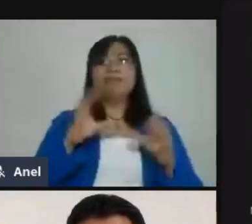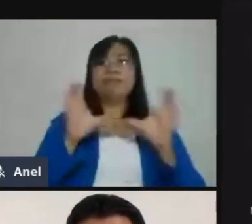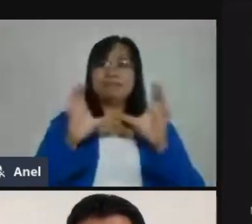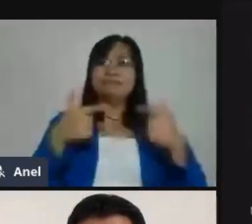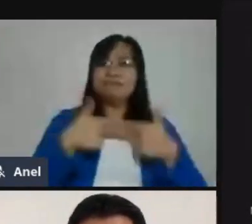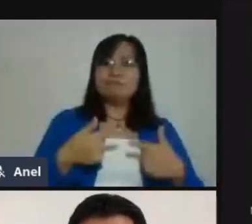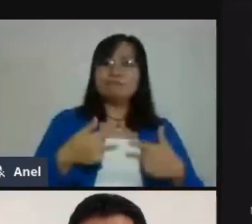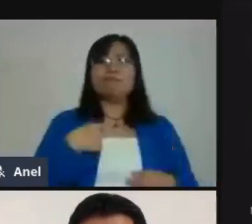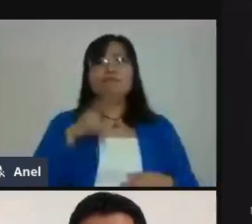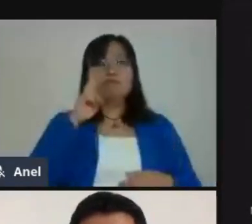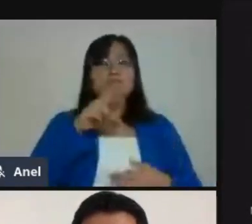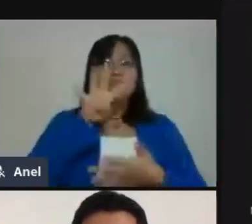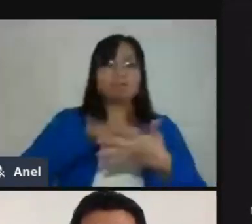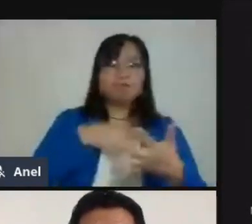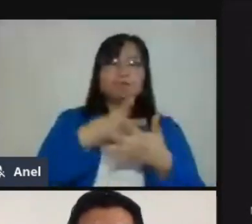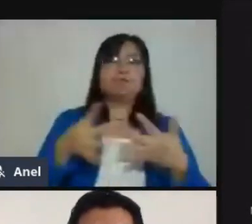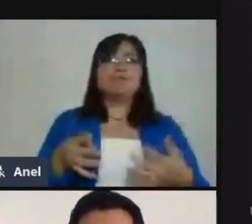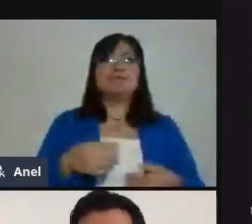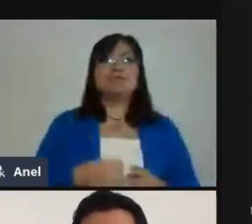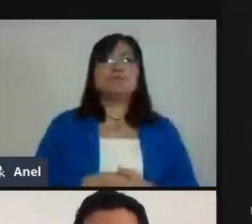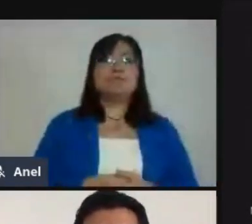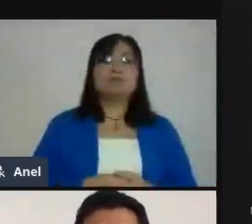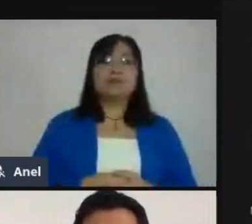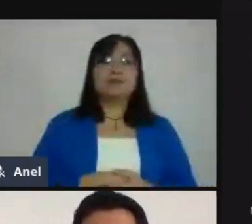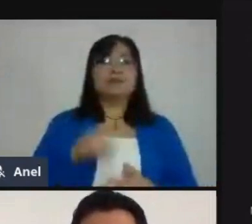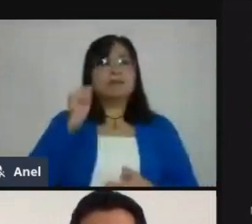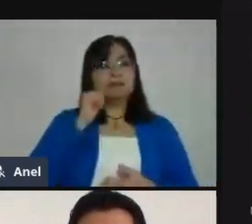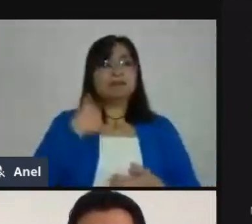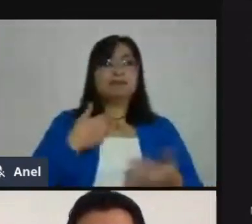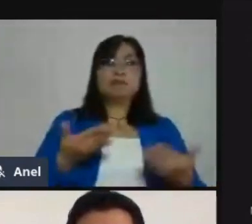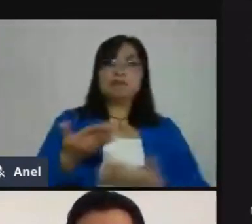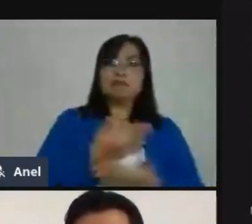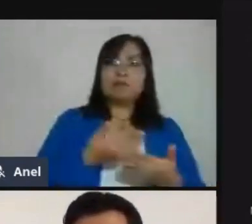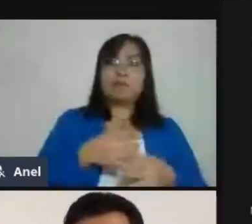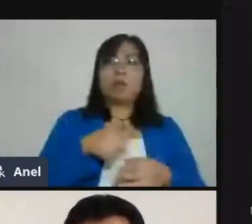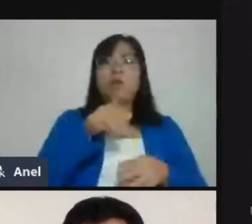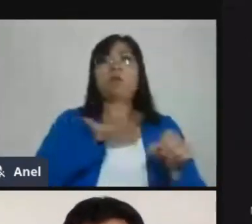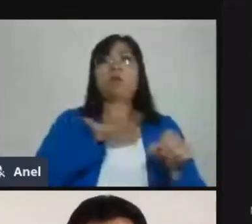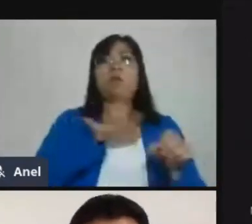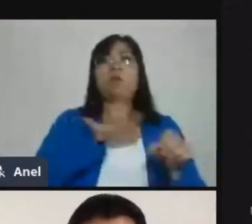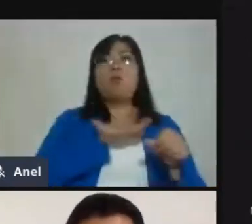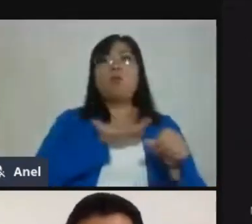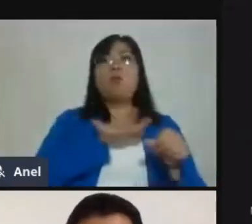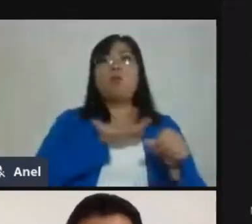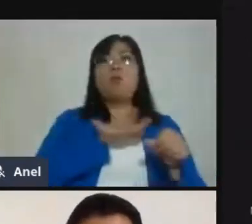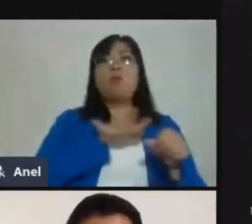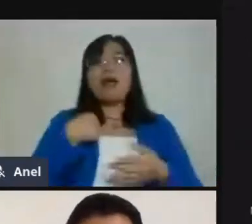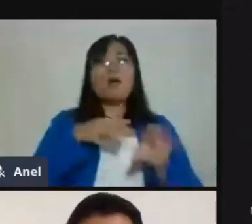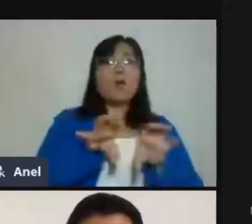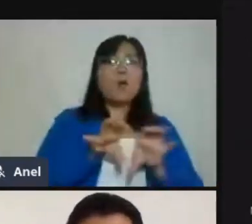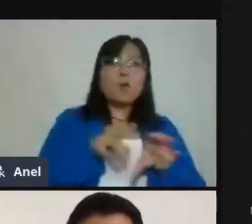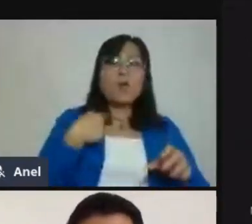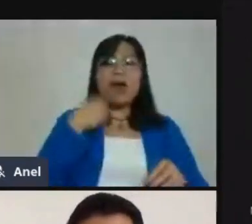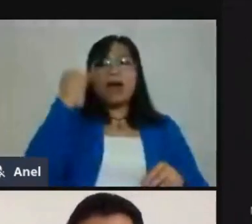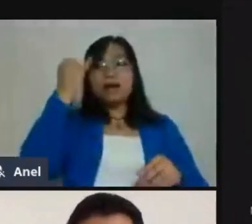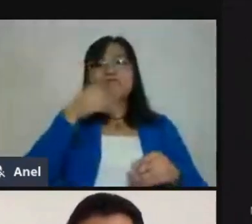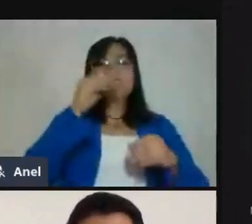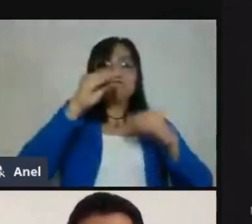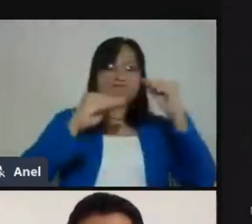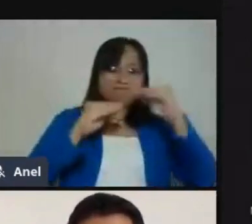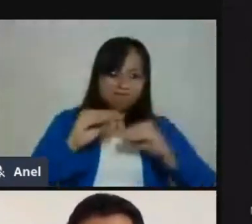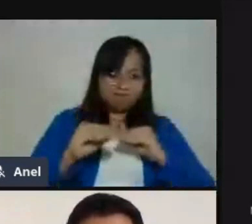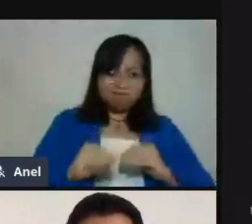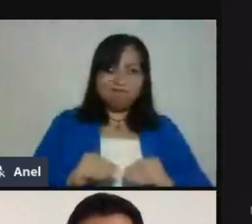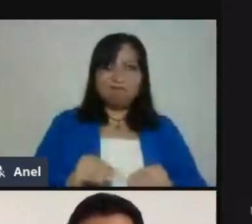los padres de familia, a los profesores, les compartimos un plan de actividades semanales, particularmente voy a entrar a mi generación en cuarto